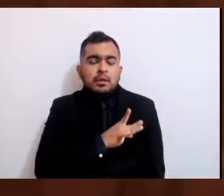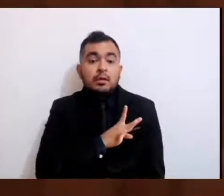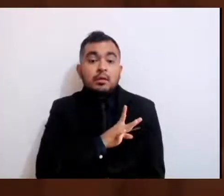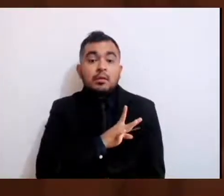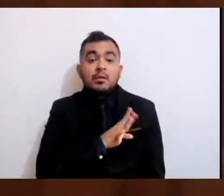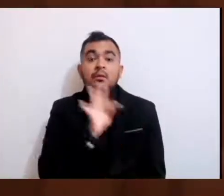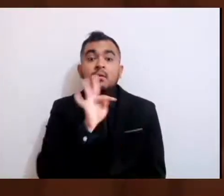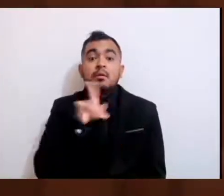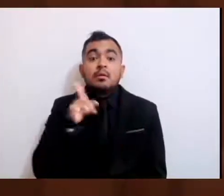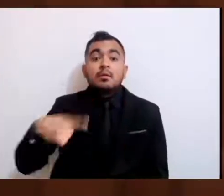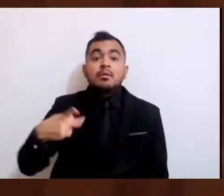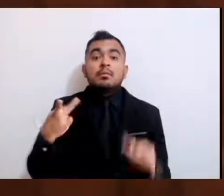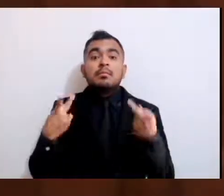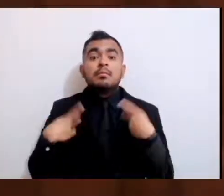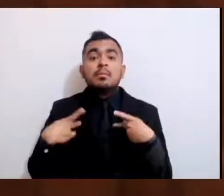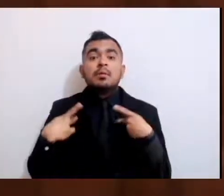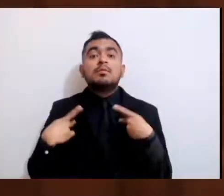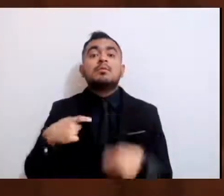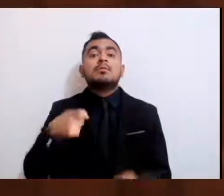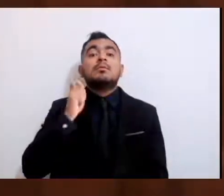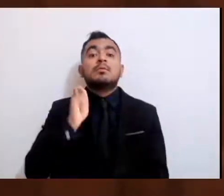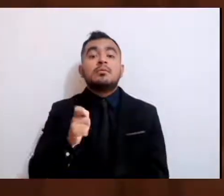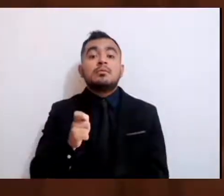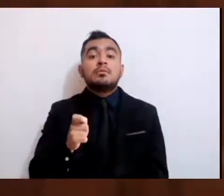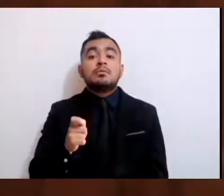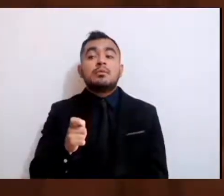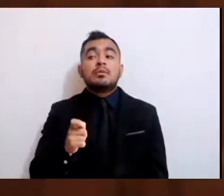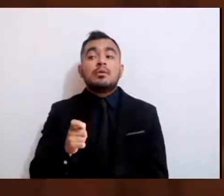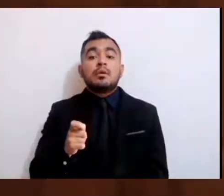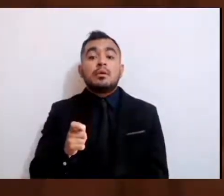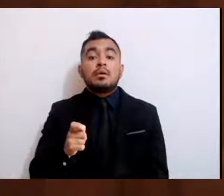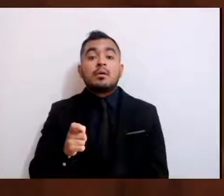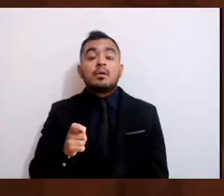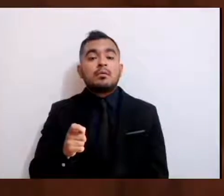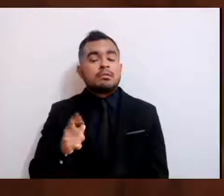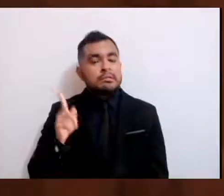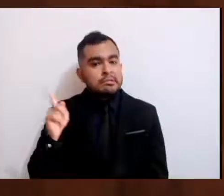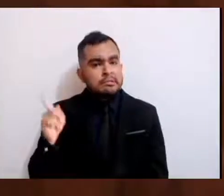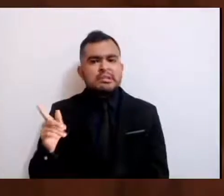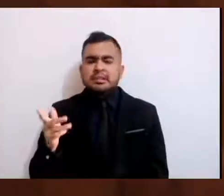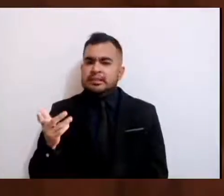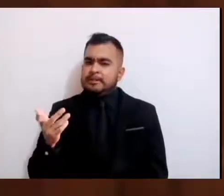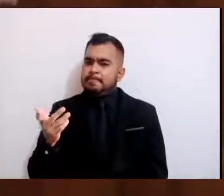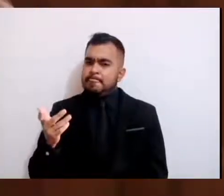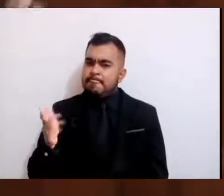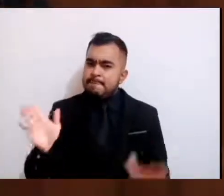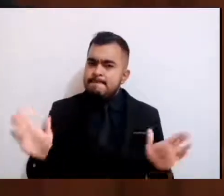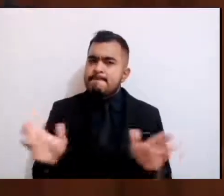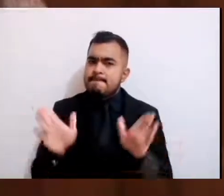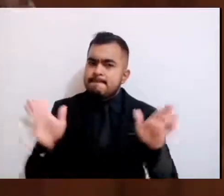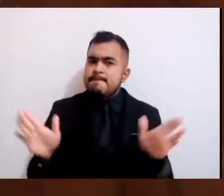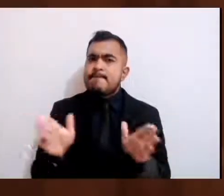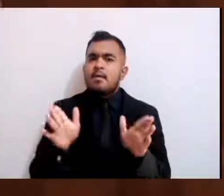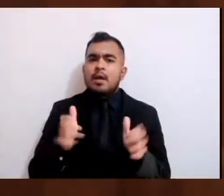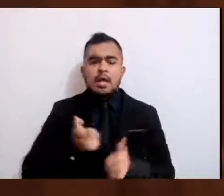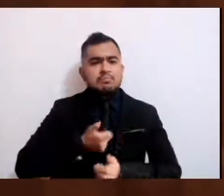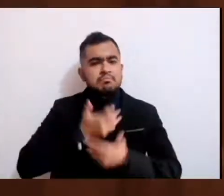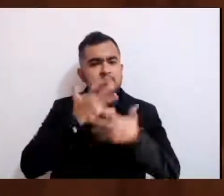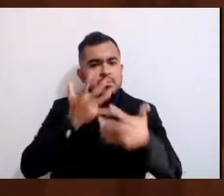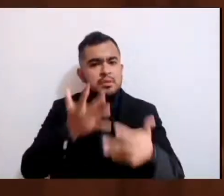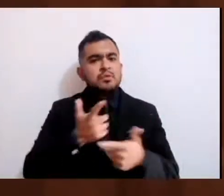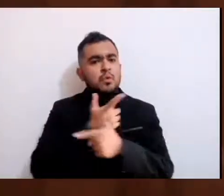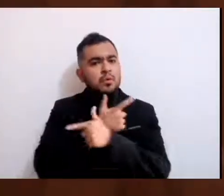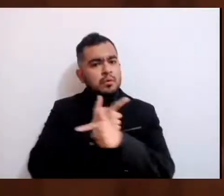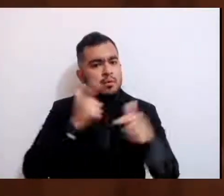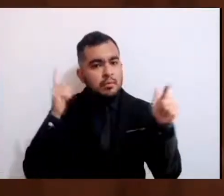su vida a fomentar la libertad de expresión como son las y los periodistas.